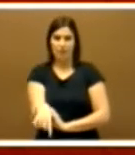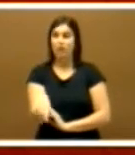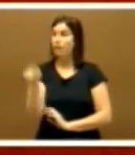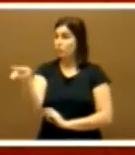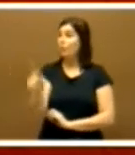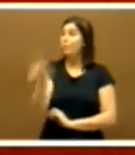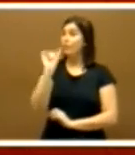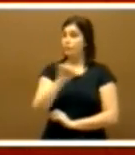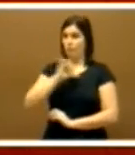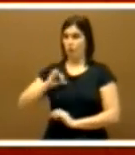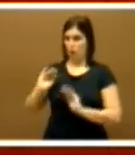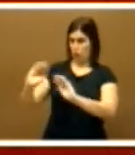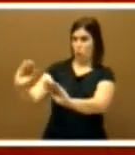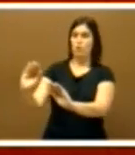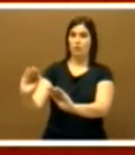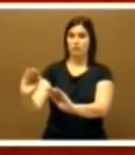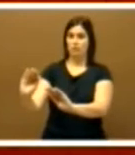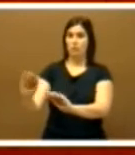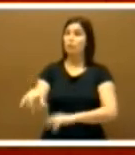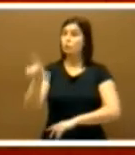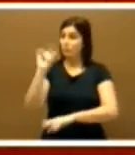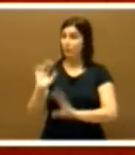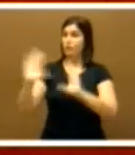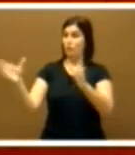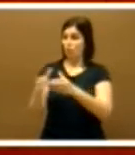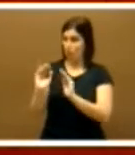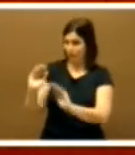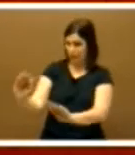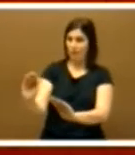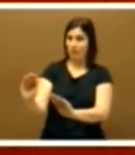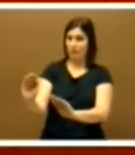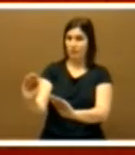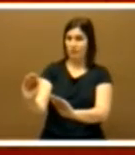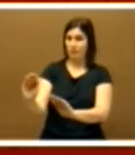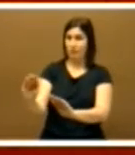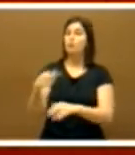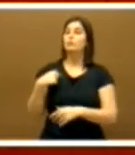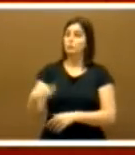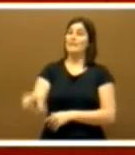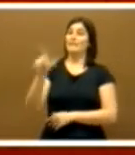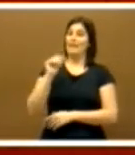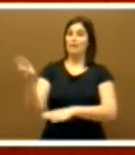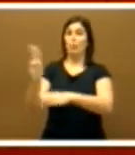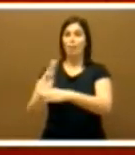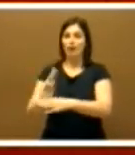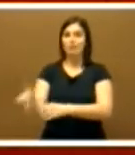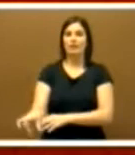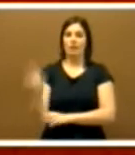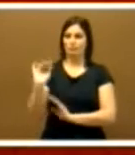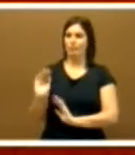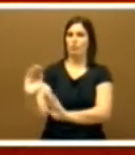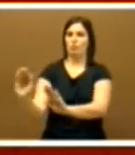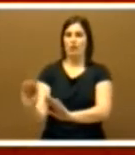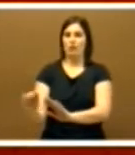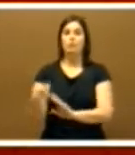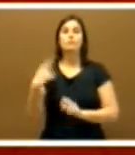su decisión personal, su decisión colectiva, su decisión parlamentaria. Les juzgarán,